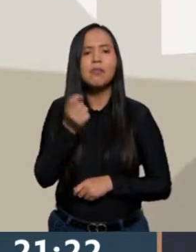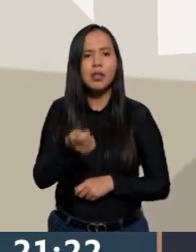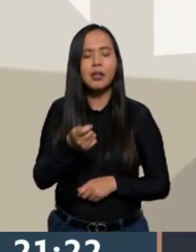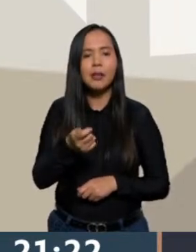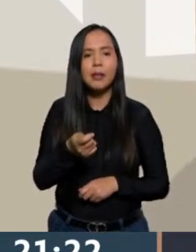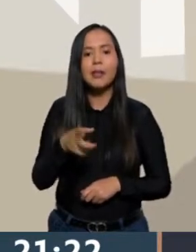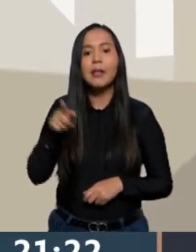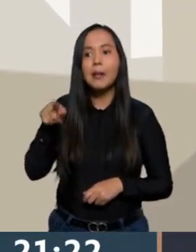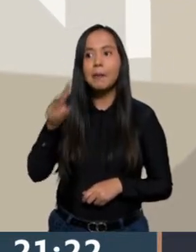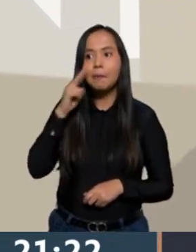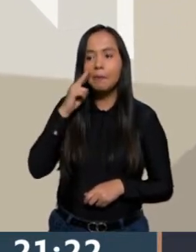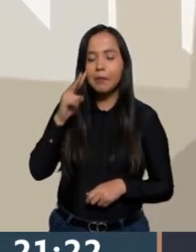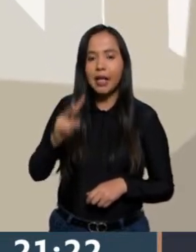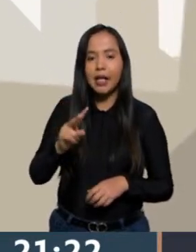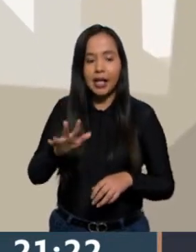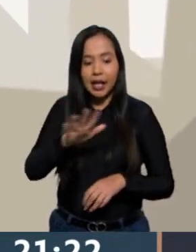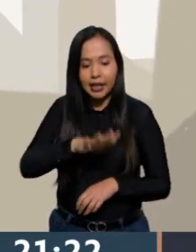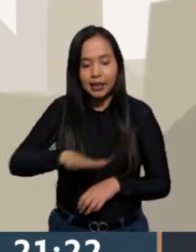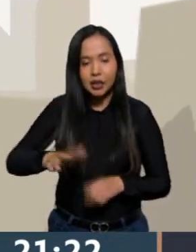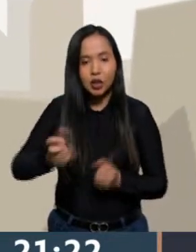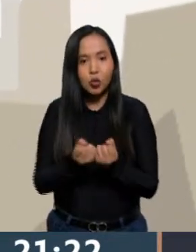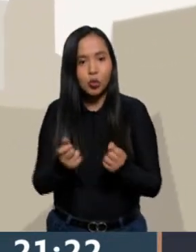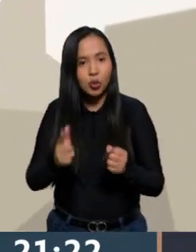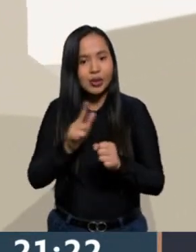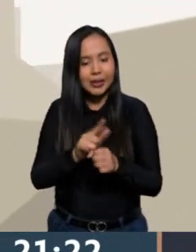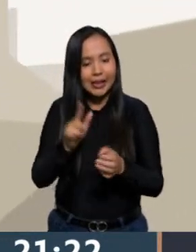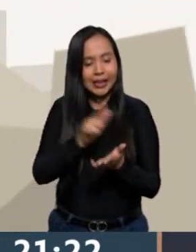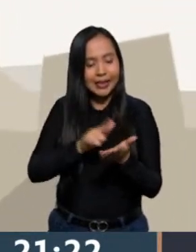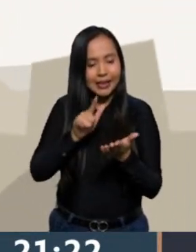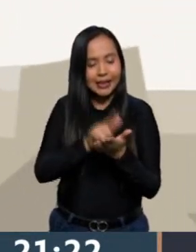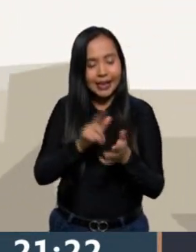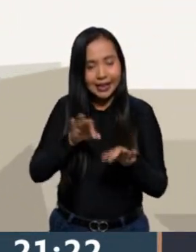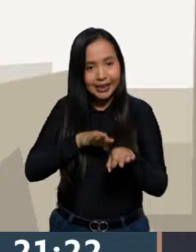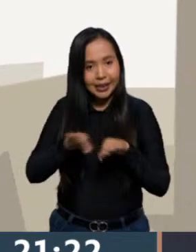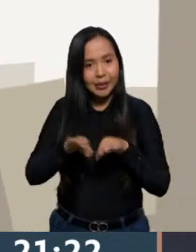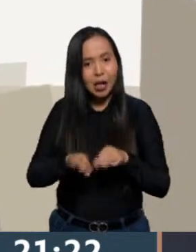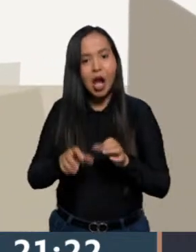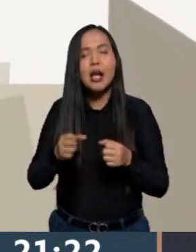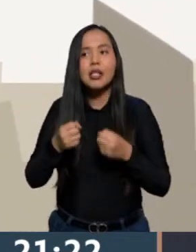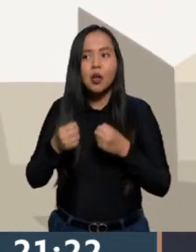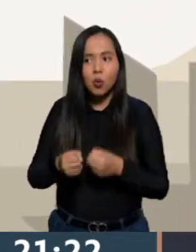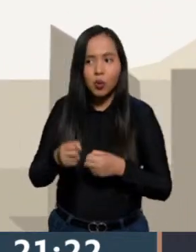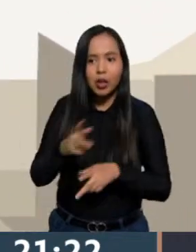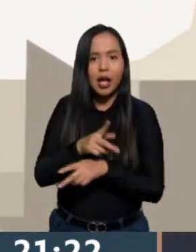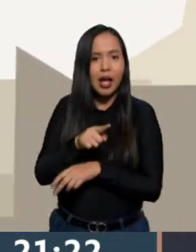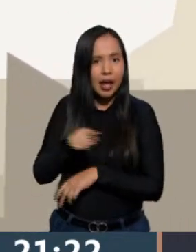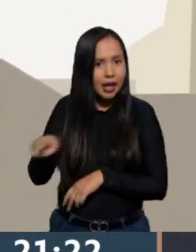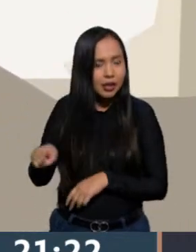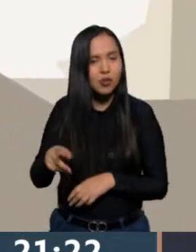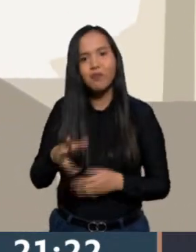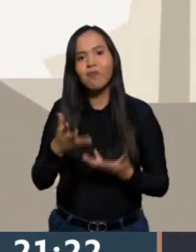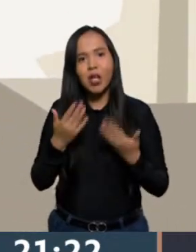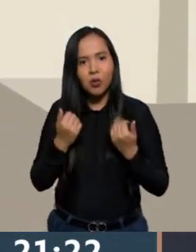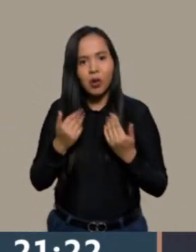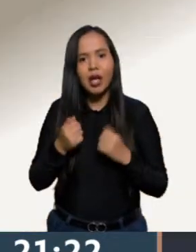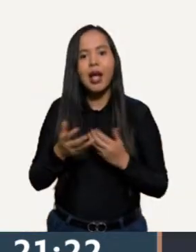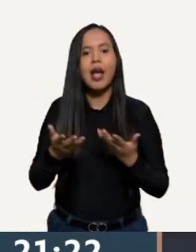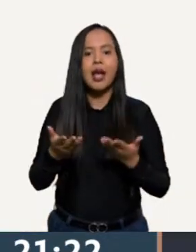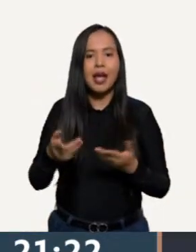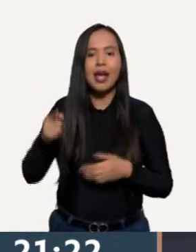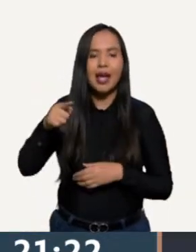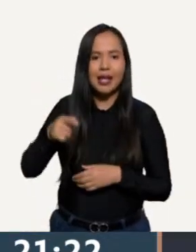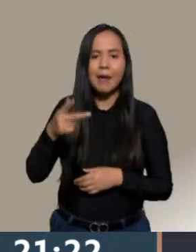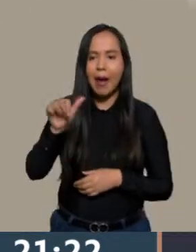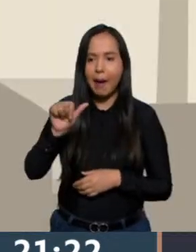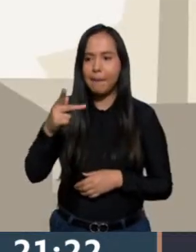serie de coberturas sociales establecidas en la Ley Federal del Trabajo, Seguridad Social y un montón de responsabilidades patronales que se ahorran estas